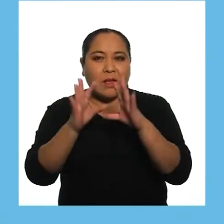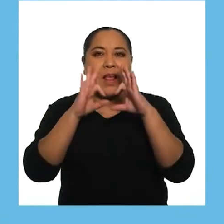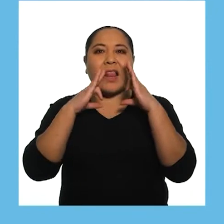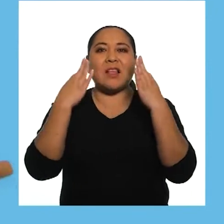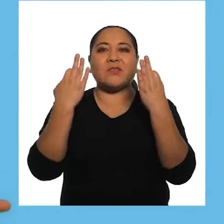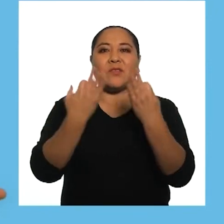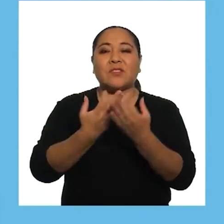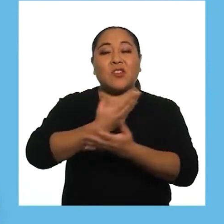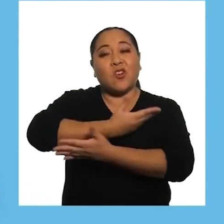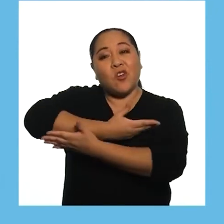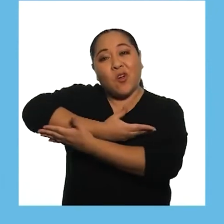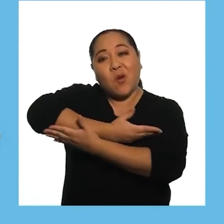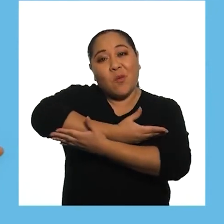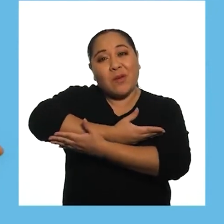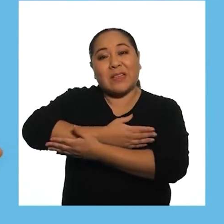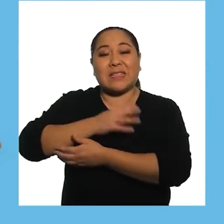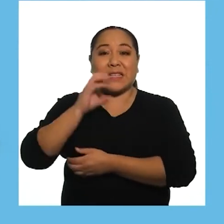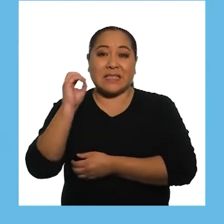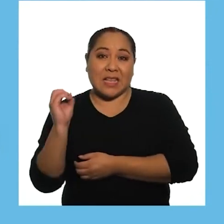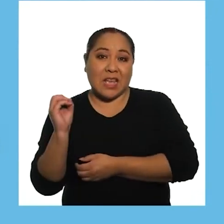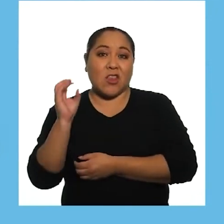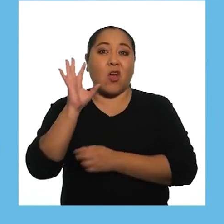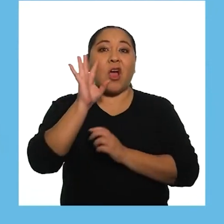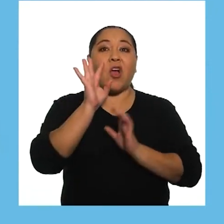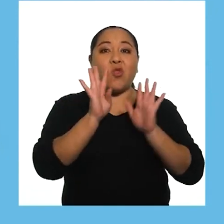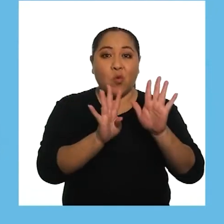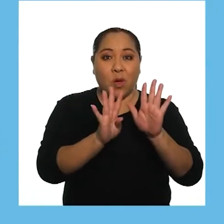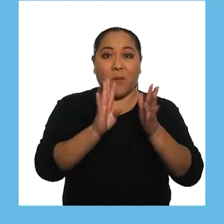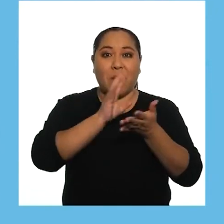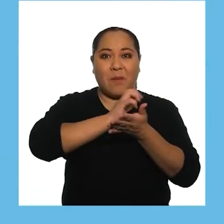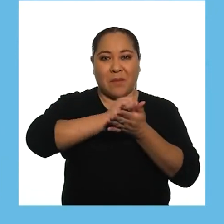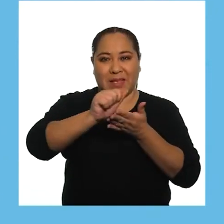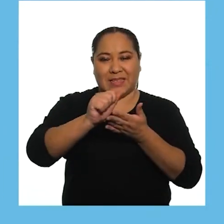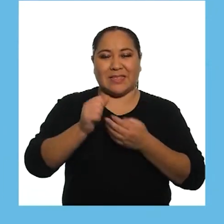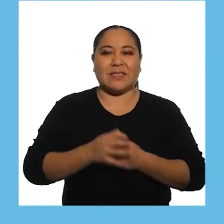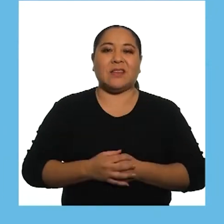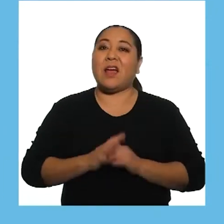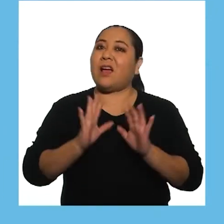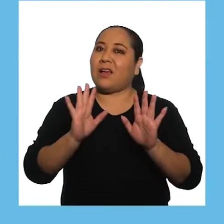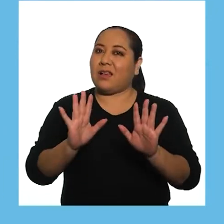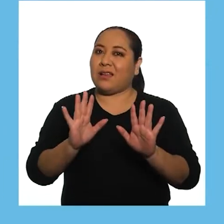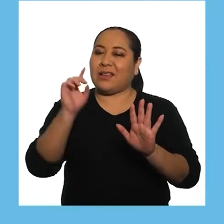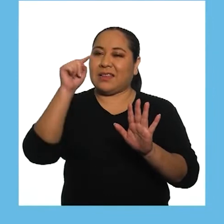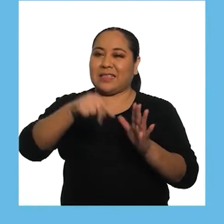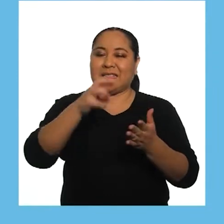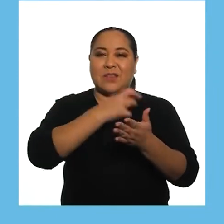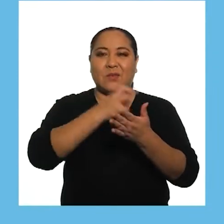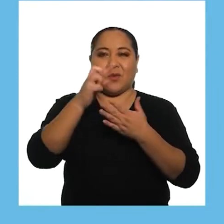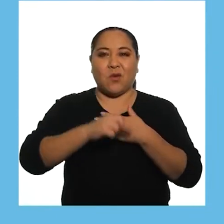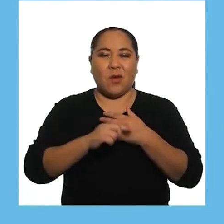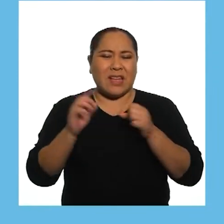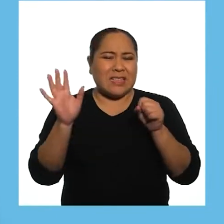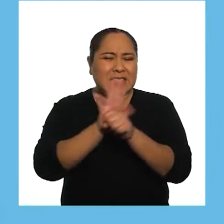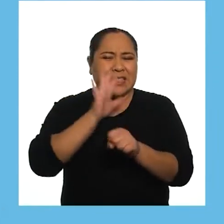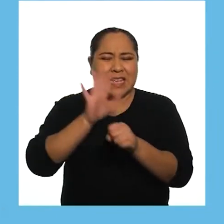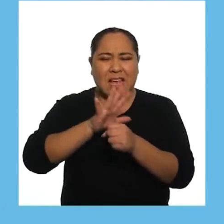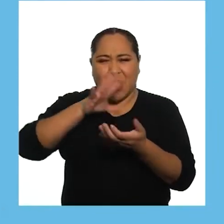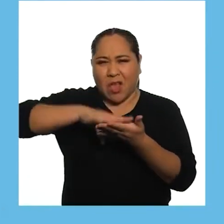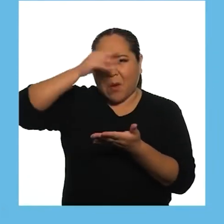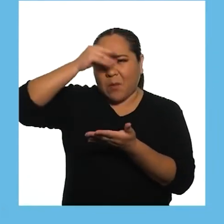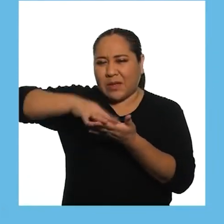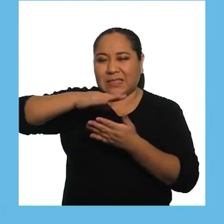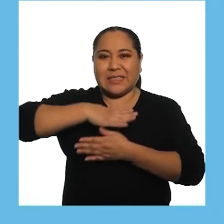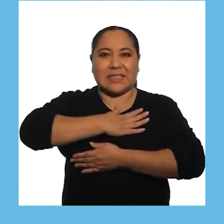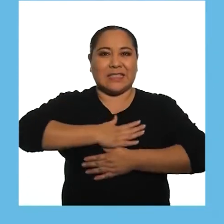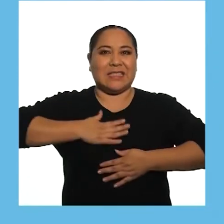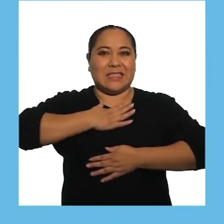dirigiremos a las familias con bebés de cero a nueve meses. Ah, pero en este programa cargado